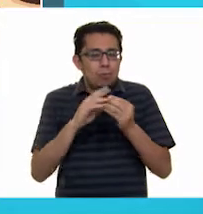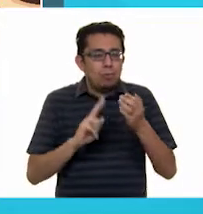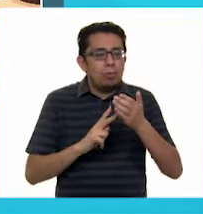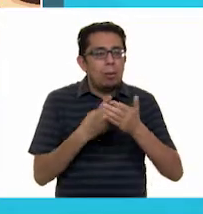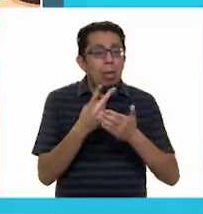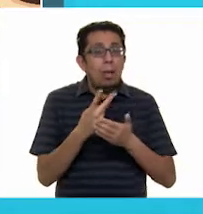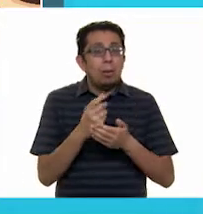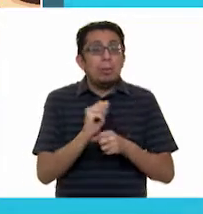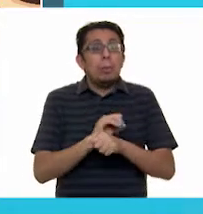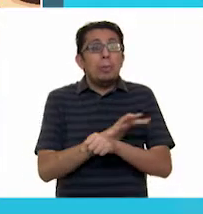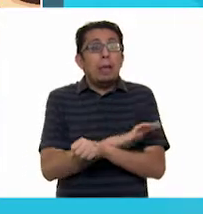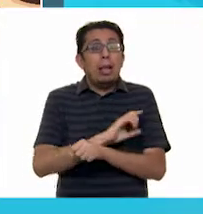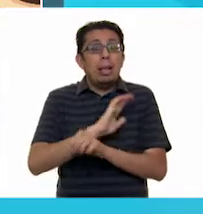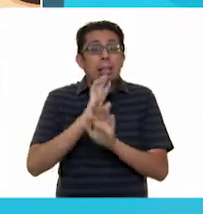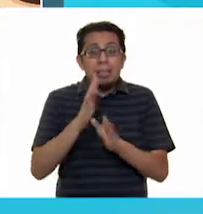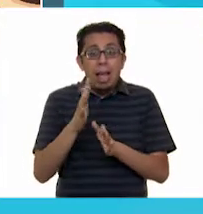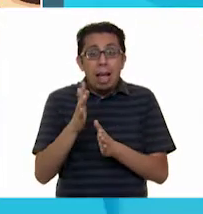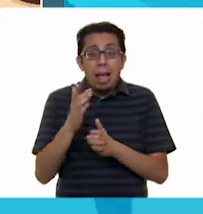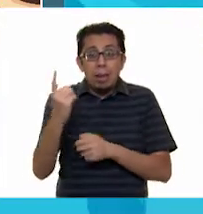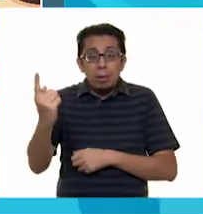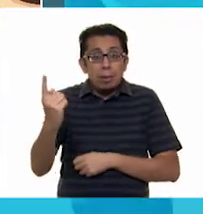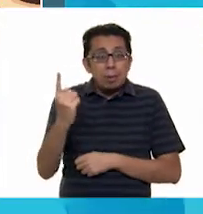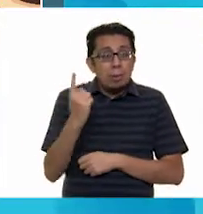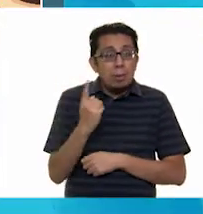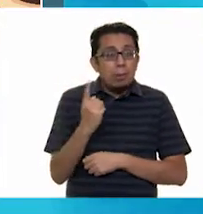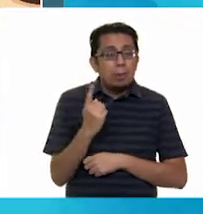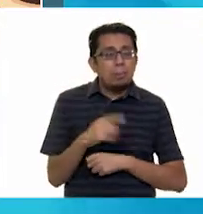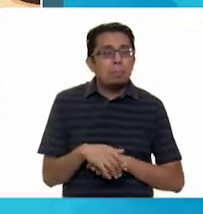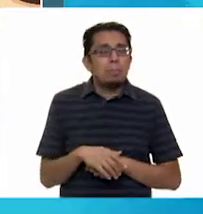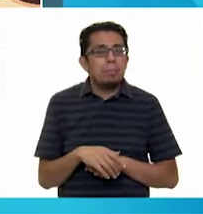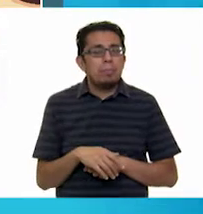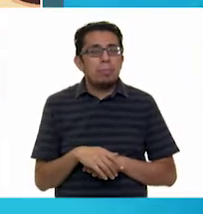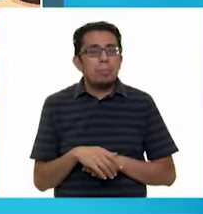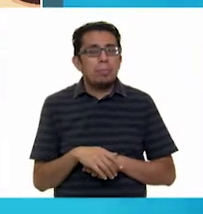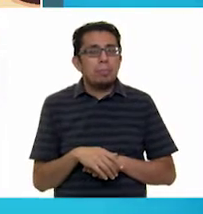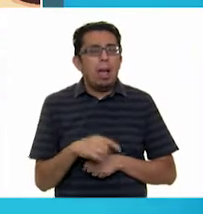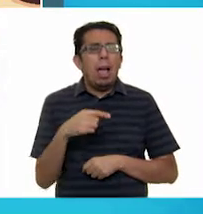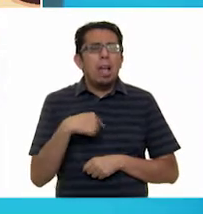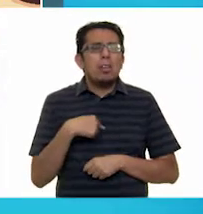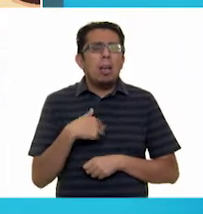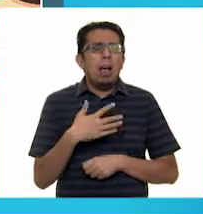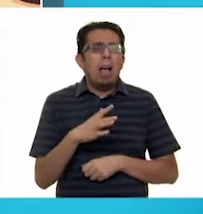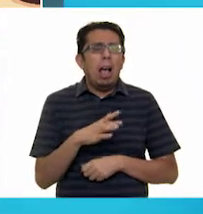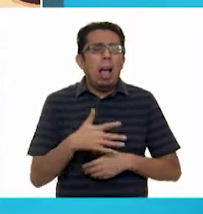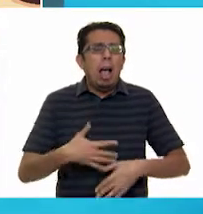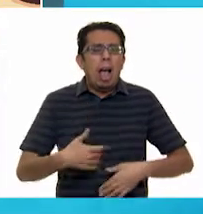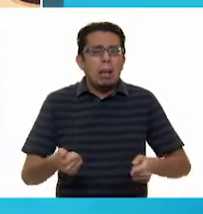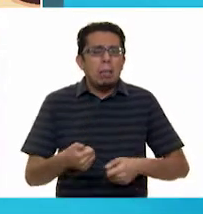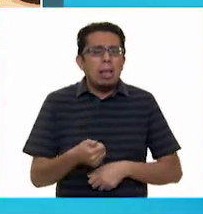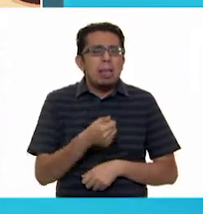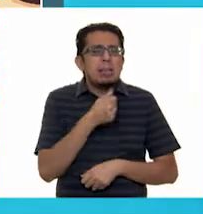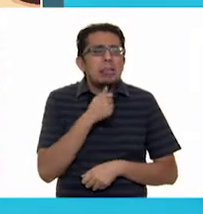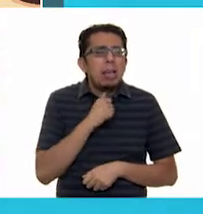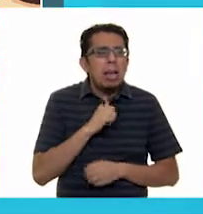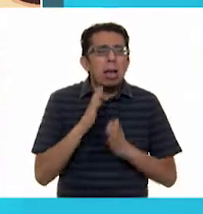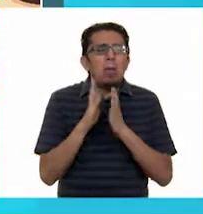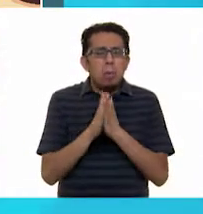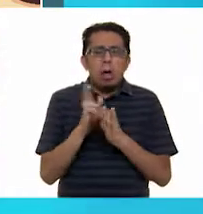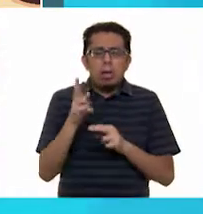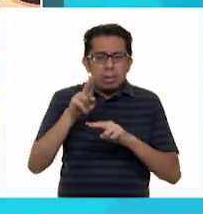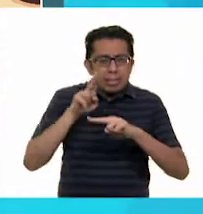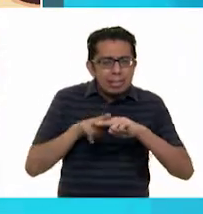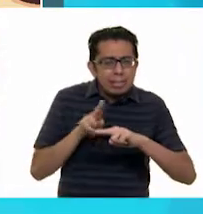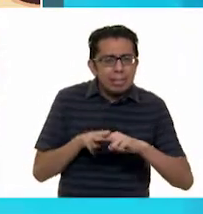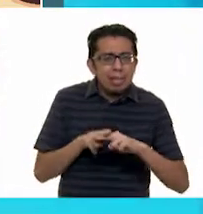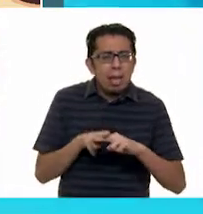emoción! Parece que se acerca. ¡Qué calor! ¡Cuánta sed y hambre tengo! Por favor, toma asiento